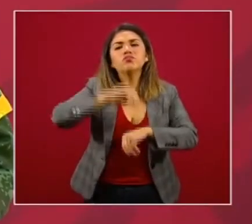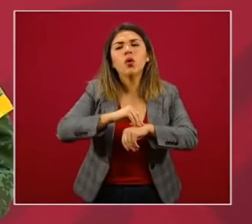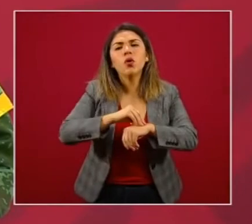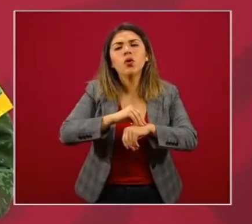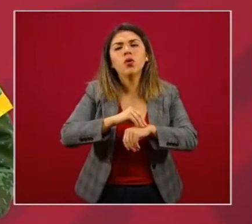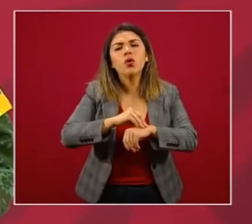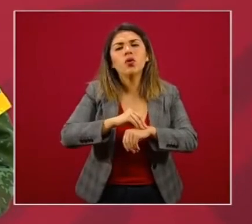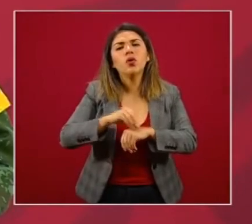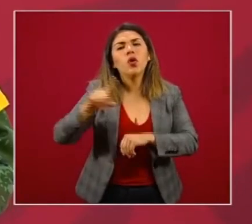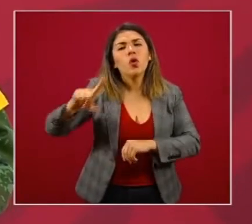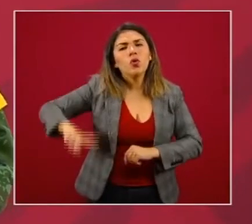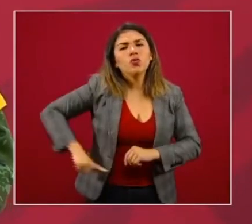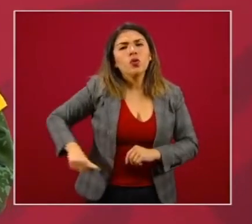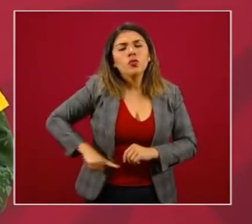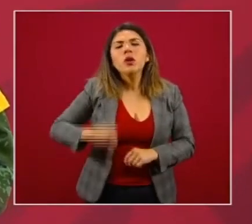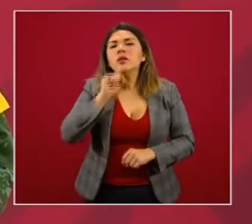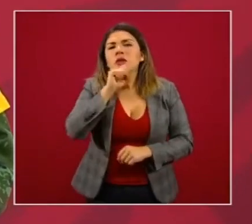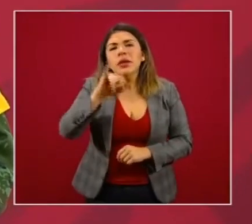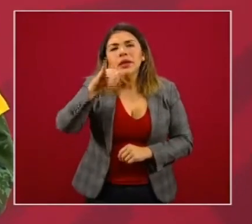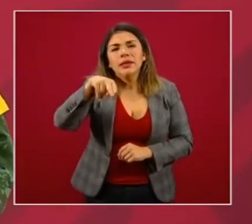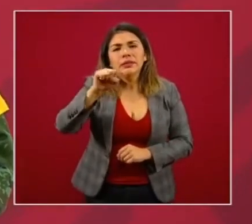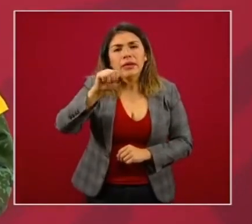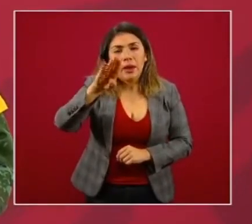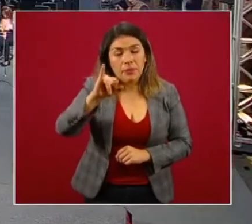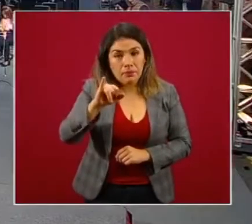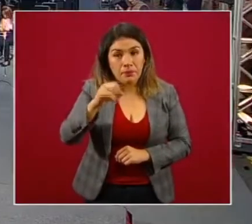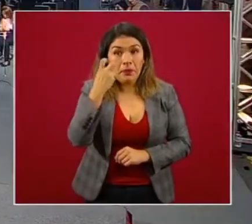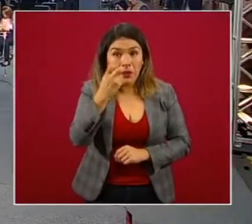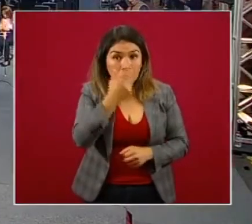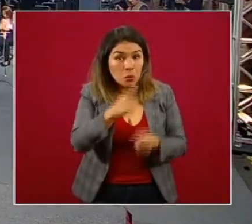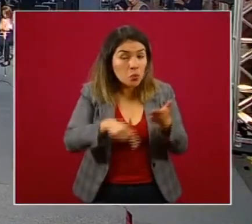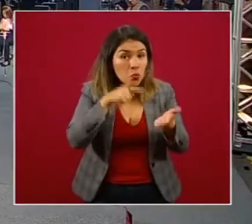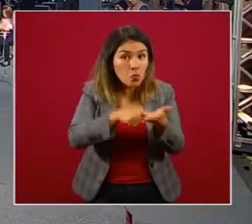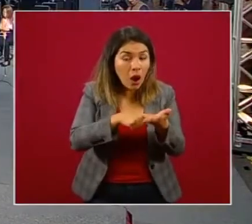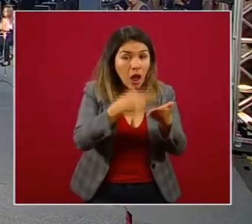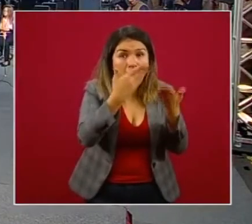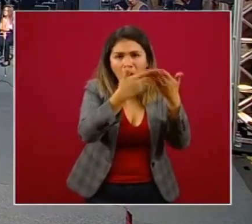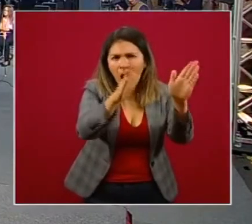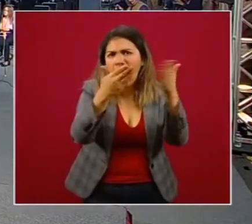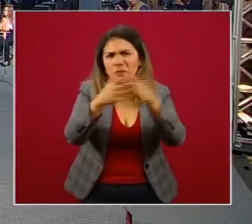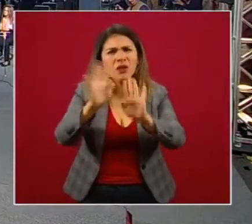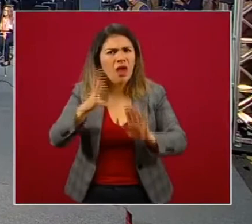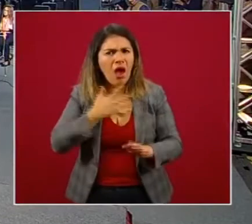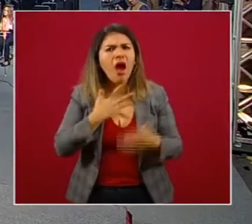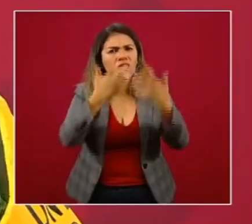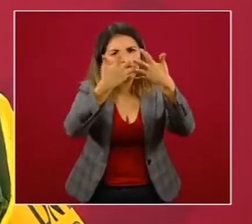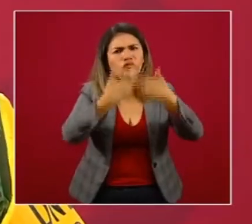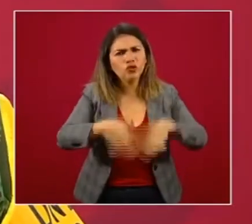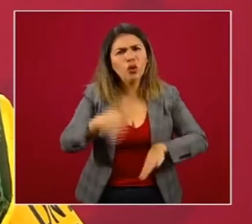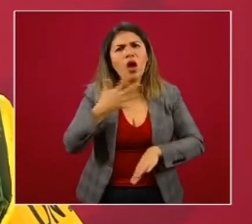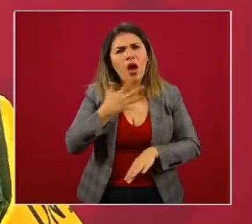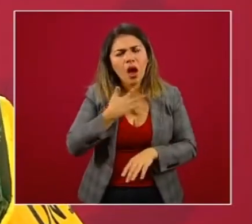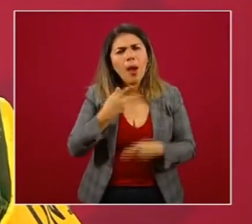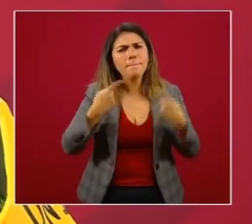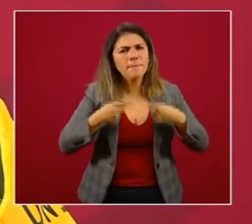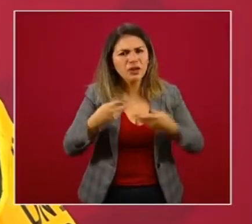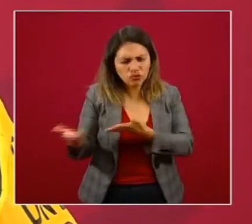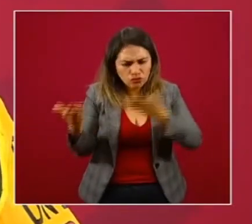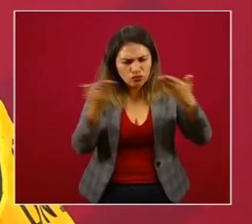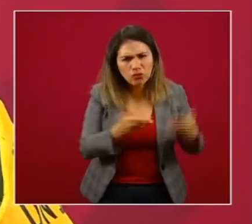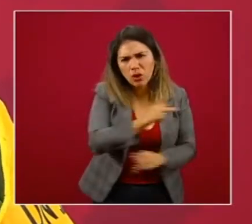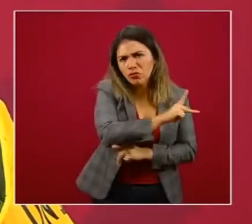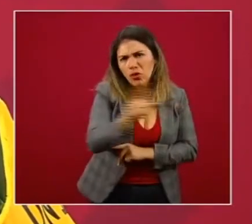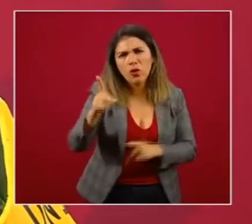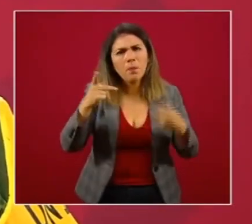el Estado y también INSABI. Entonces, nuestras instalaciones están ya siendo operadas, ya estamos recibiendo pacientes en